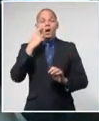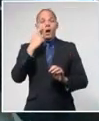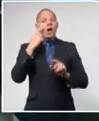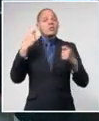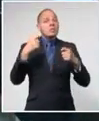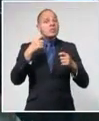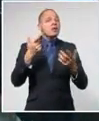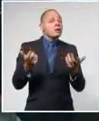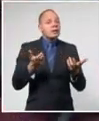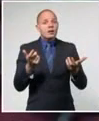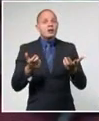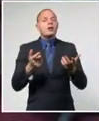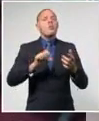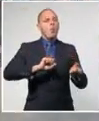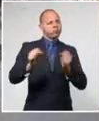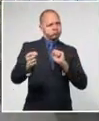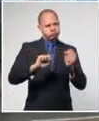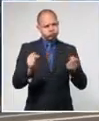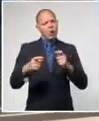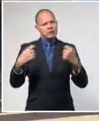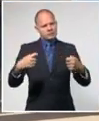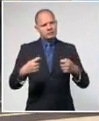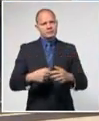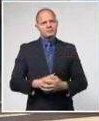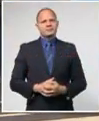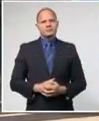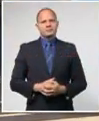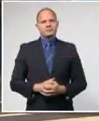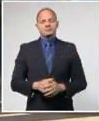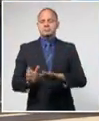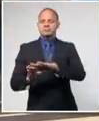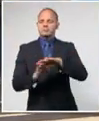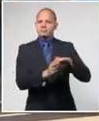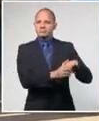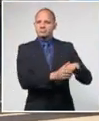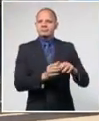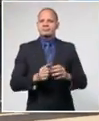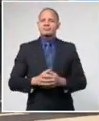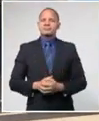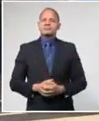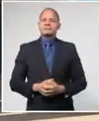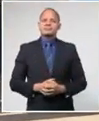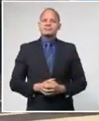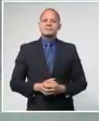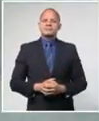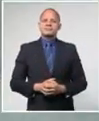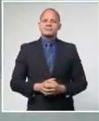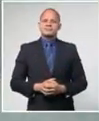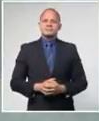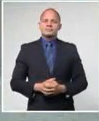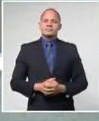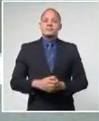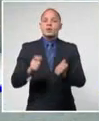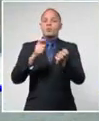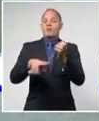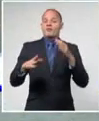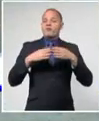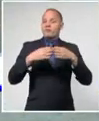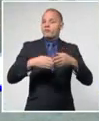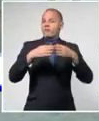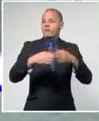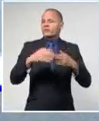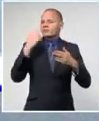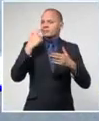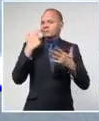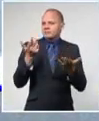y con el control sanitario exigido. Poco a poco la vida va retomando el ritmo habitual en la provincia de Granma, territorio que junto a la mayor